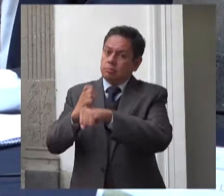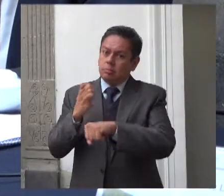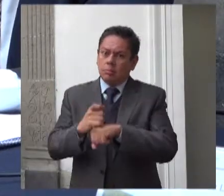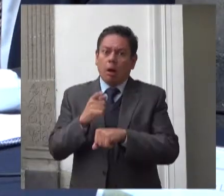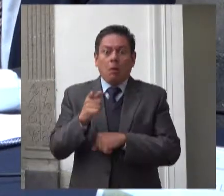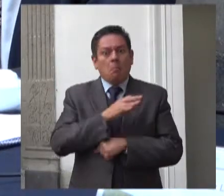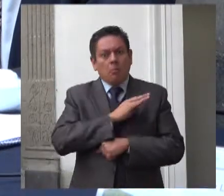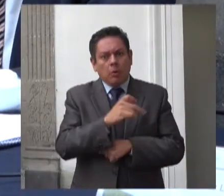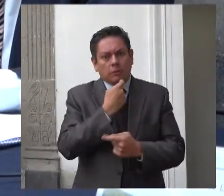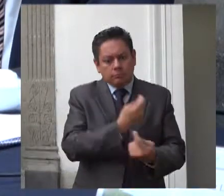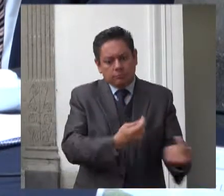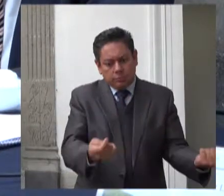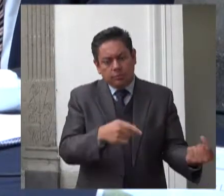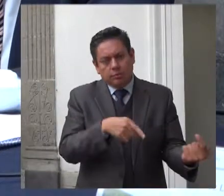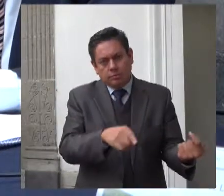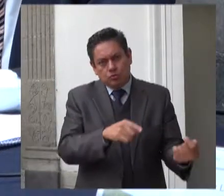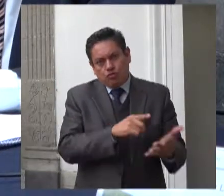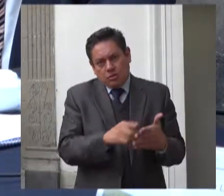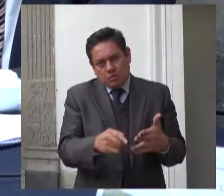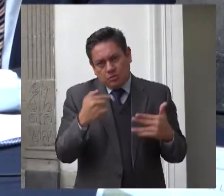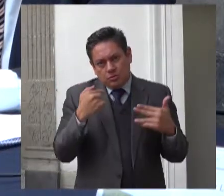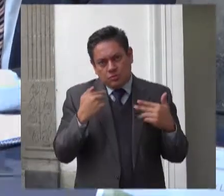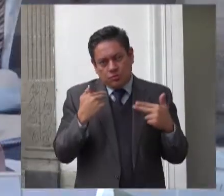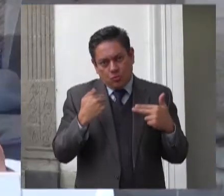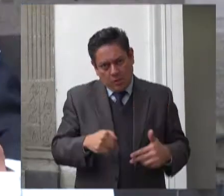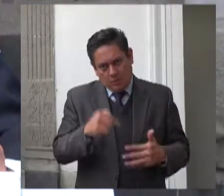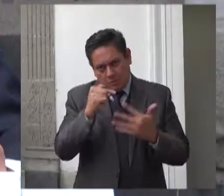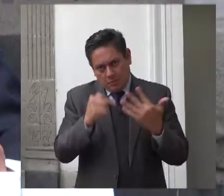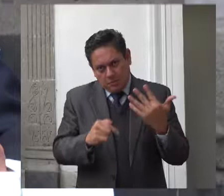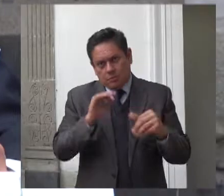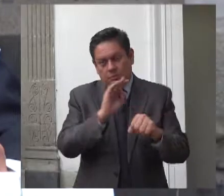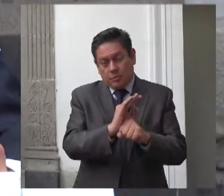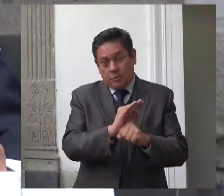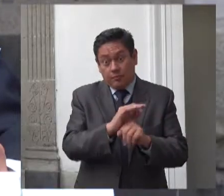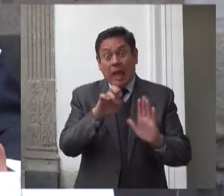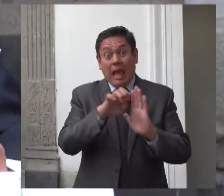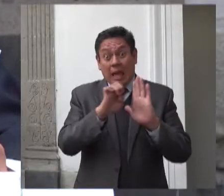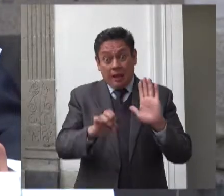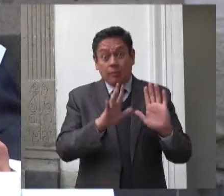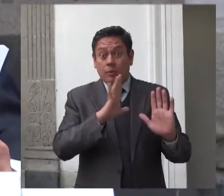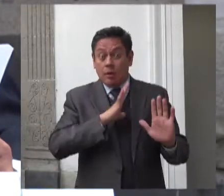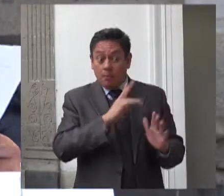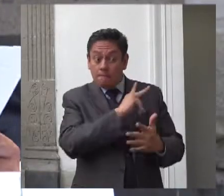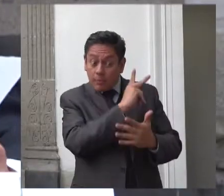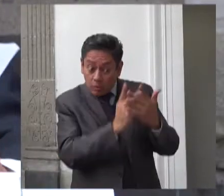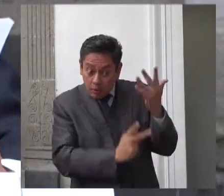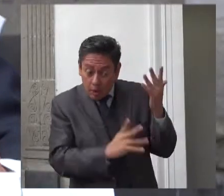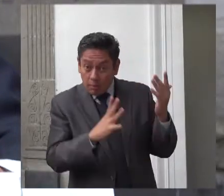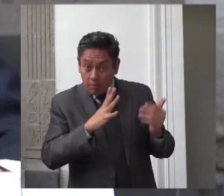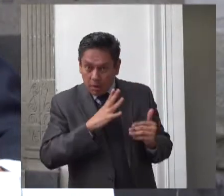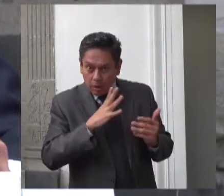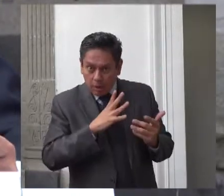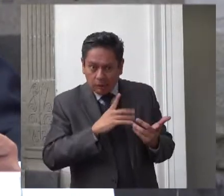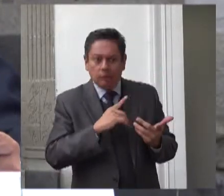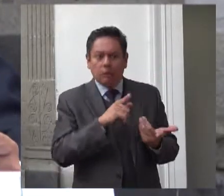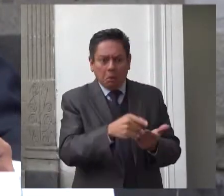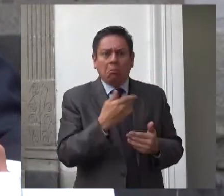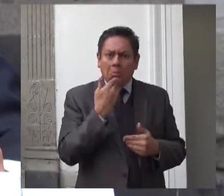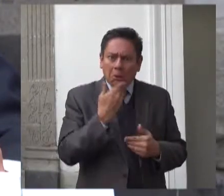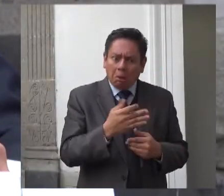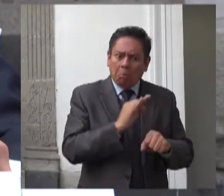lo cual implica no adoptar medidas regresivas en relación con los derechos de la niñez